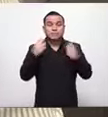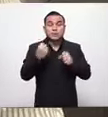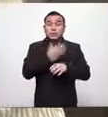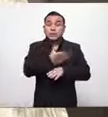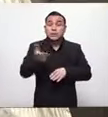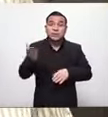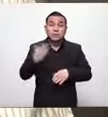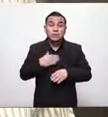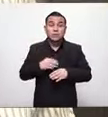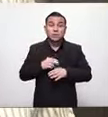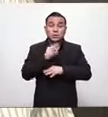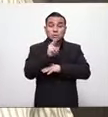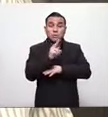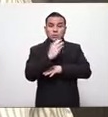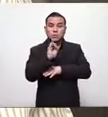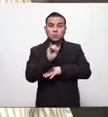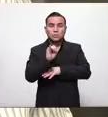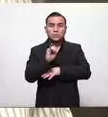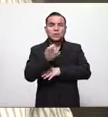cuidados intensivos